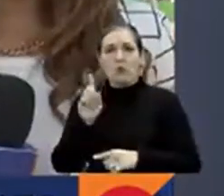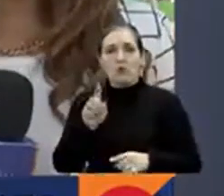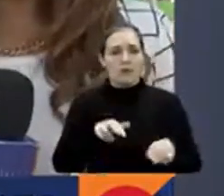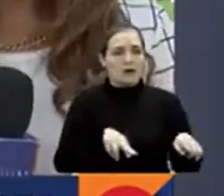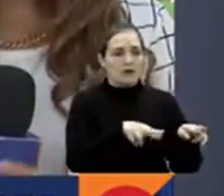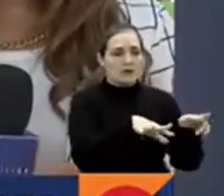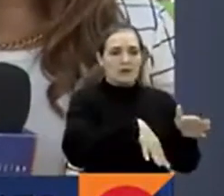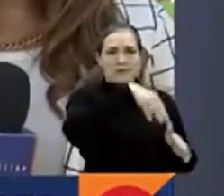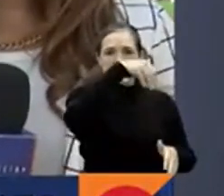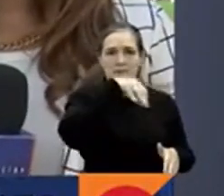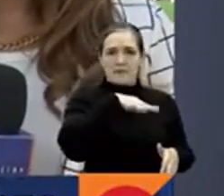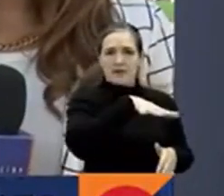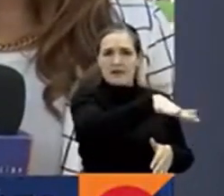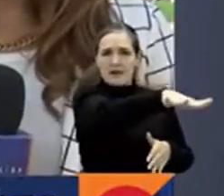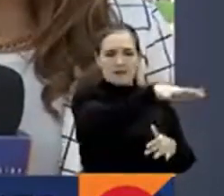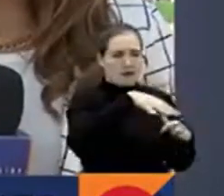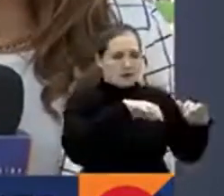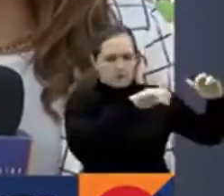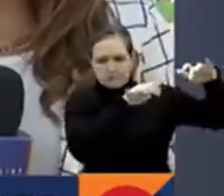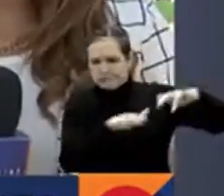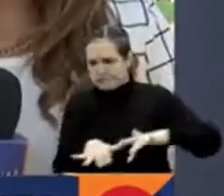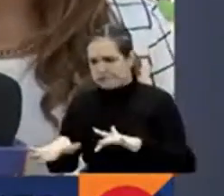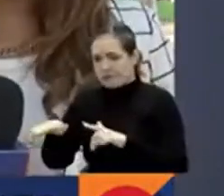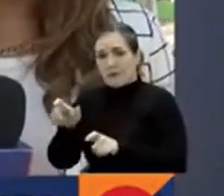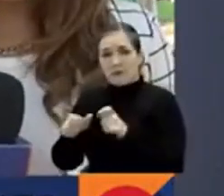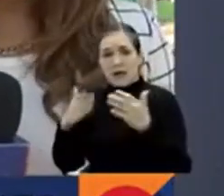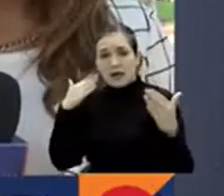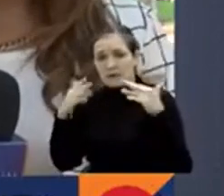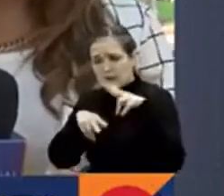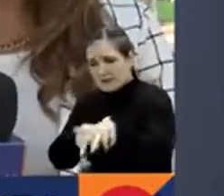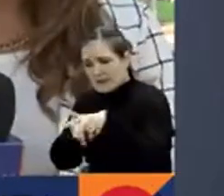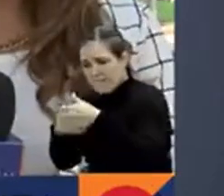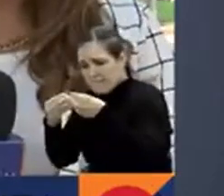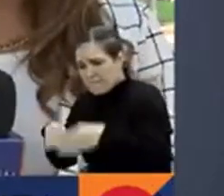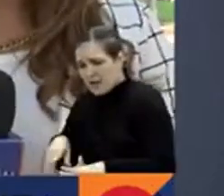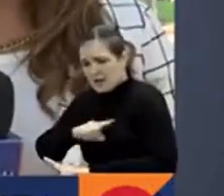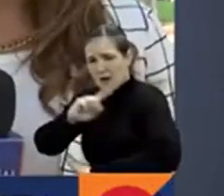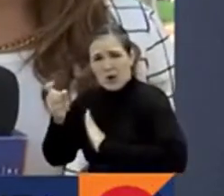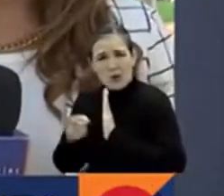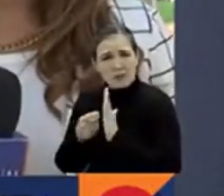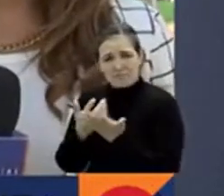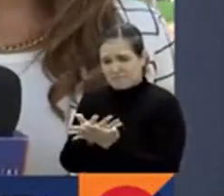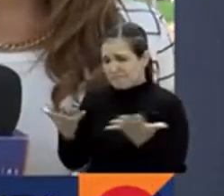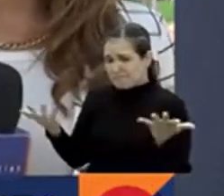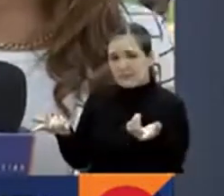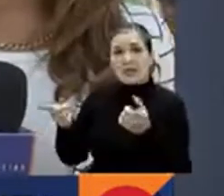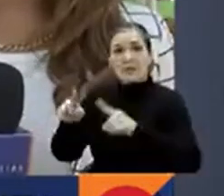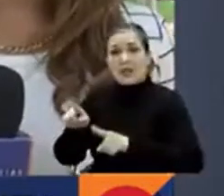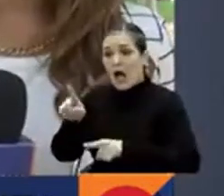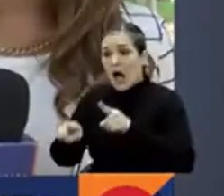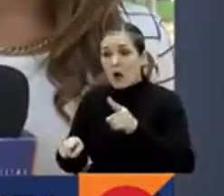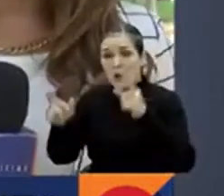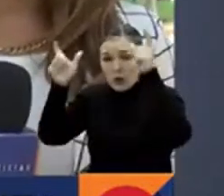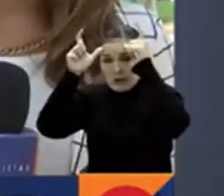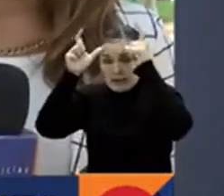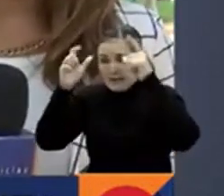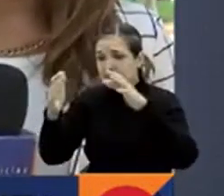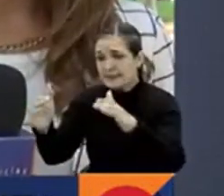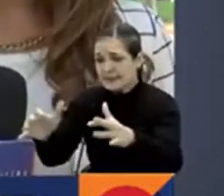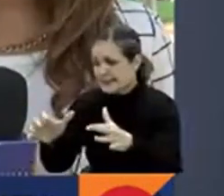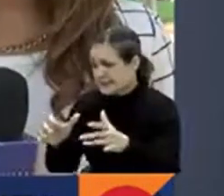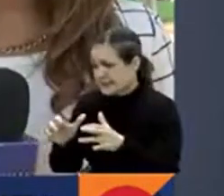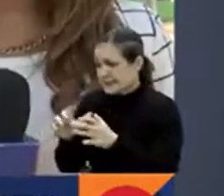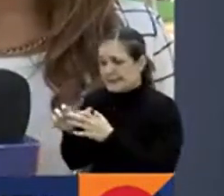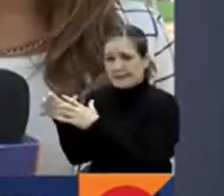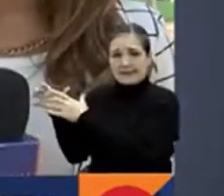río Magdalena. Cultivos inundados de los campesinos, pérdida total. Inclusive algunos de ellos tuvieron que trasladar su ganado a otro departamento como